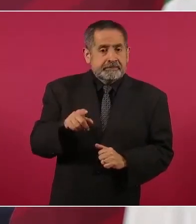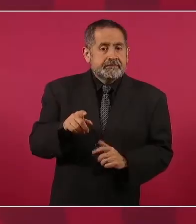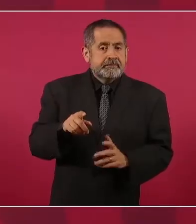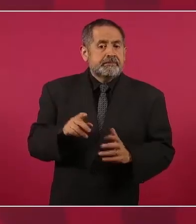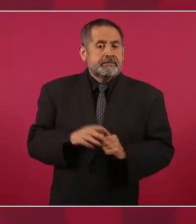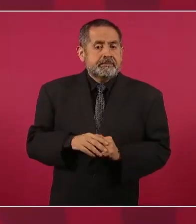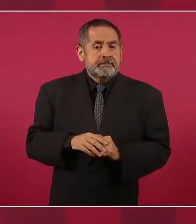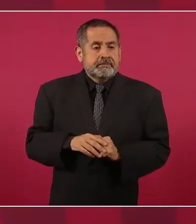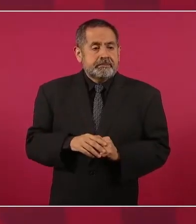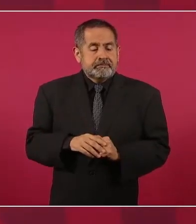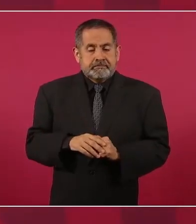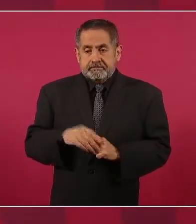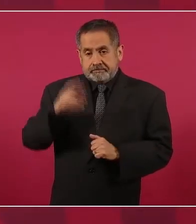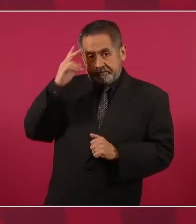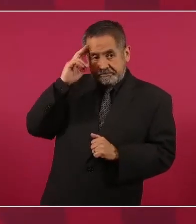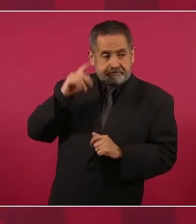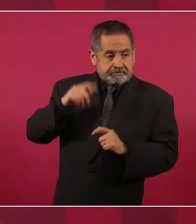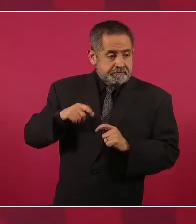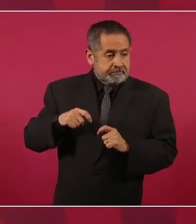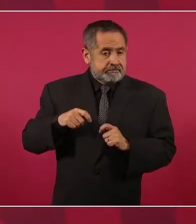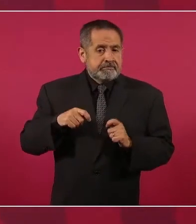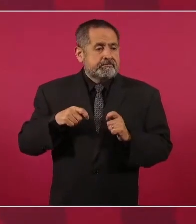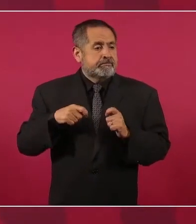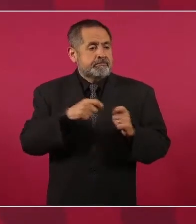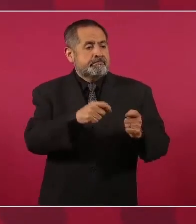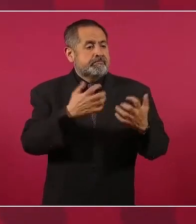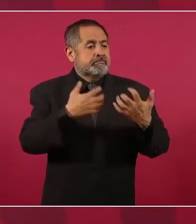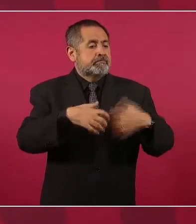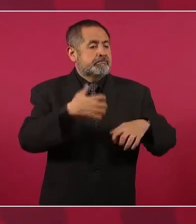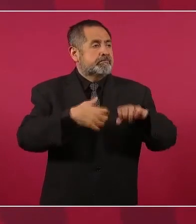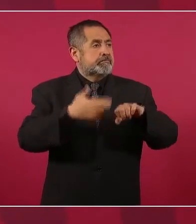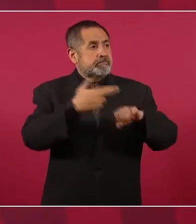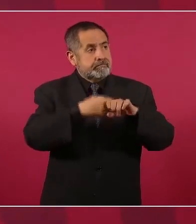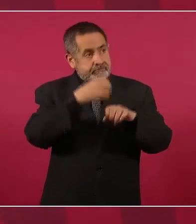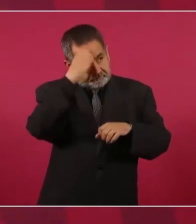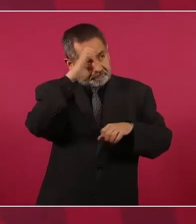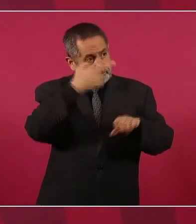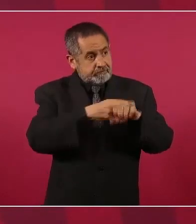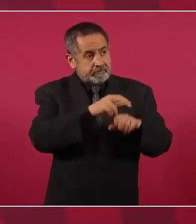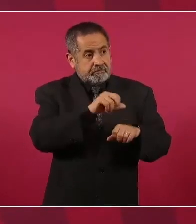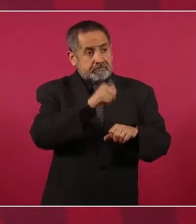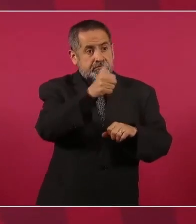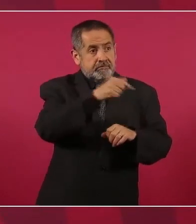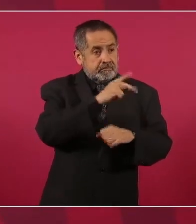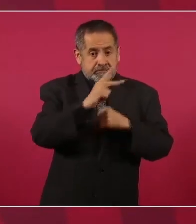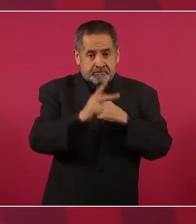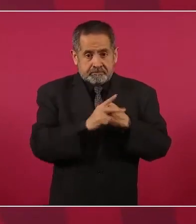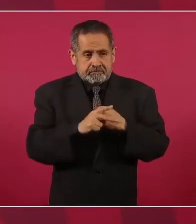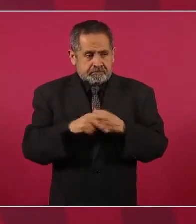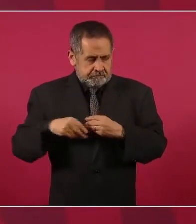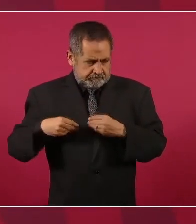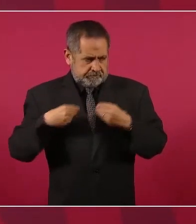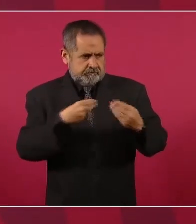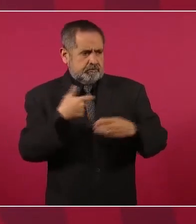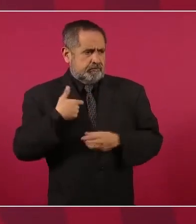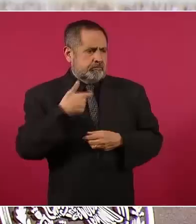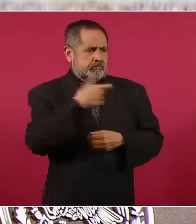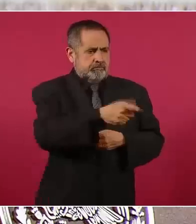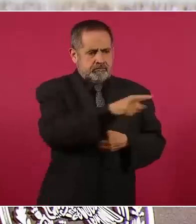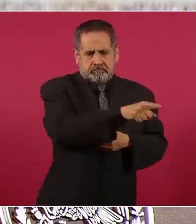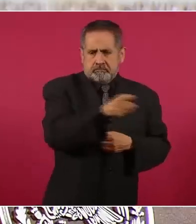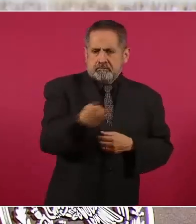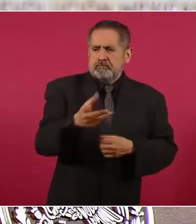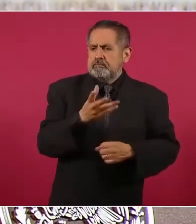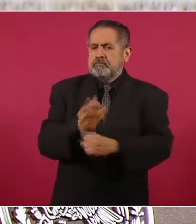subvenciones a las empresas extranjeras que construían los ferrocarriles. Les daba